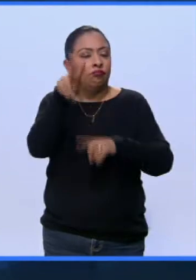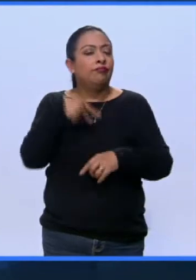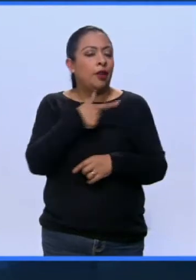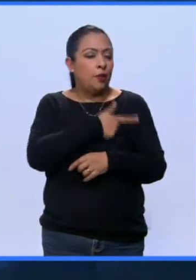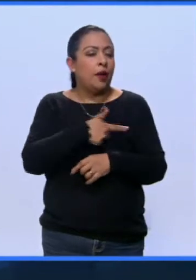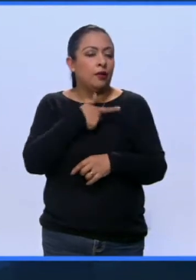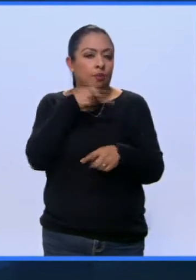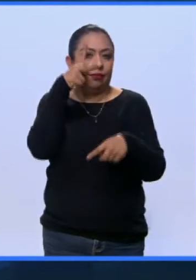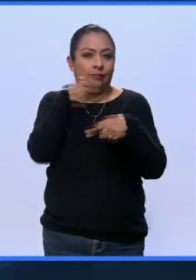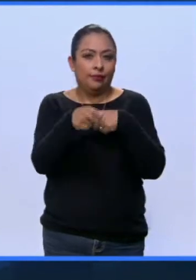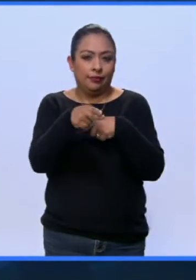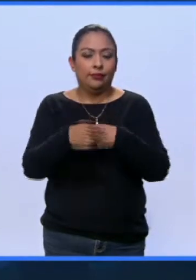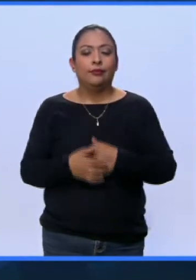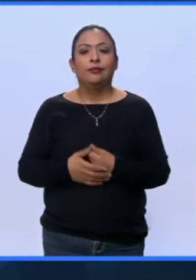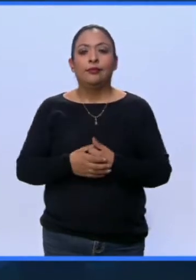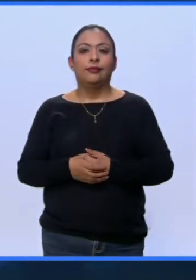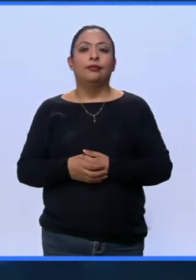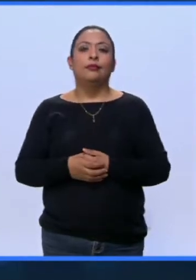Vamos a la pausa.